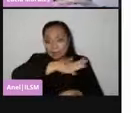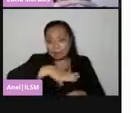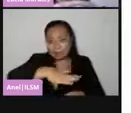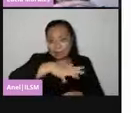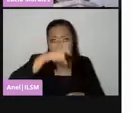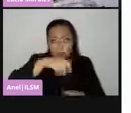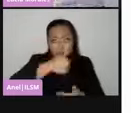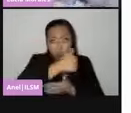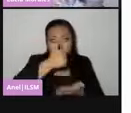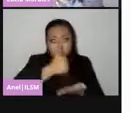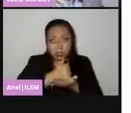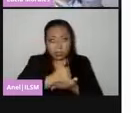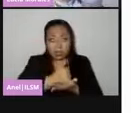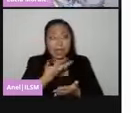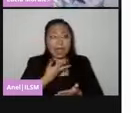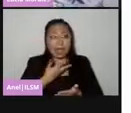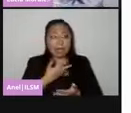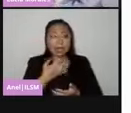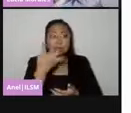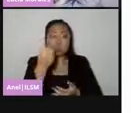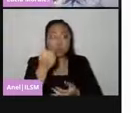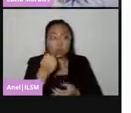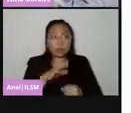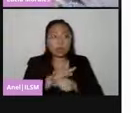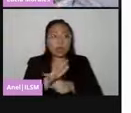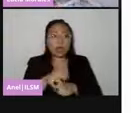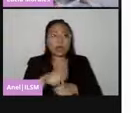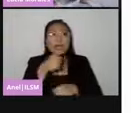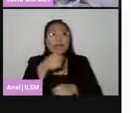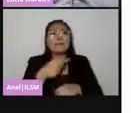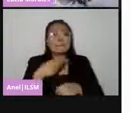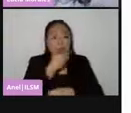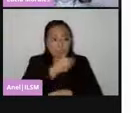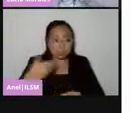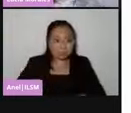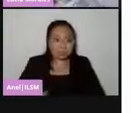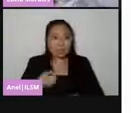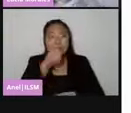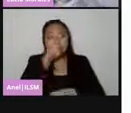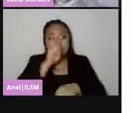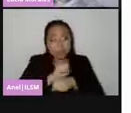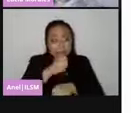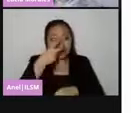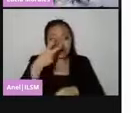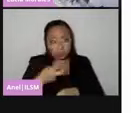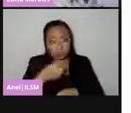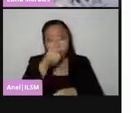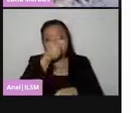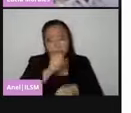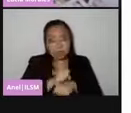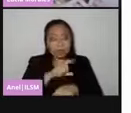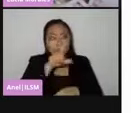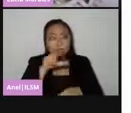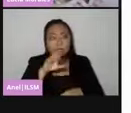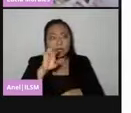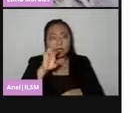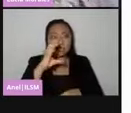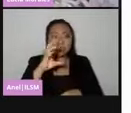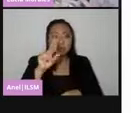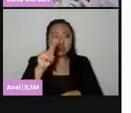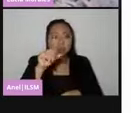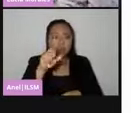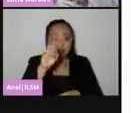integra por nueve funcionarios y funcionarios, presidentes, primer secretario, segundo secretario, primer escrutador, escrutadora, segundo escrutador,